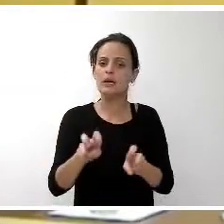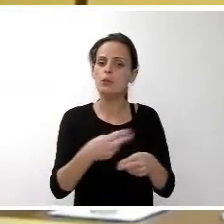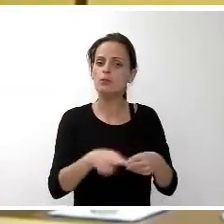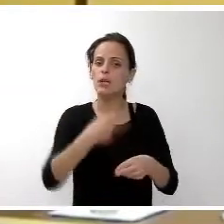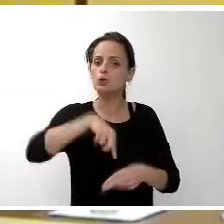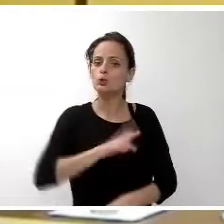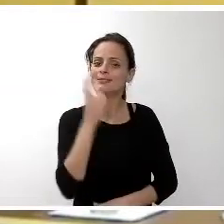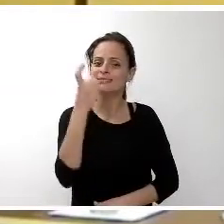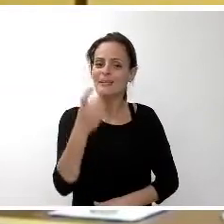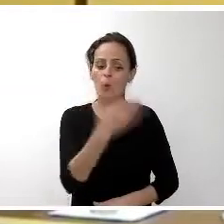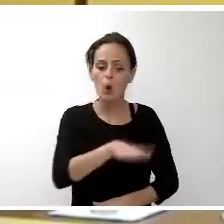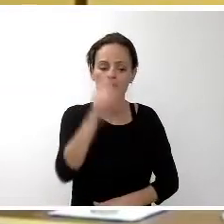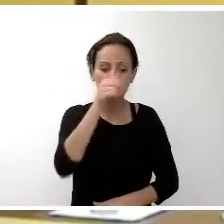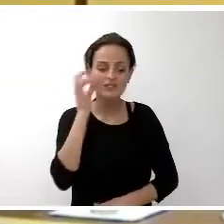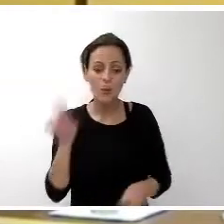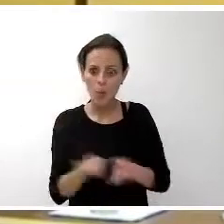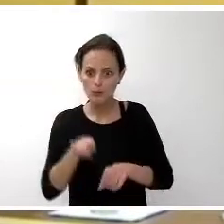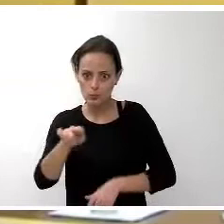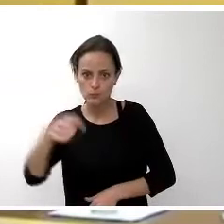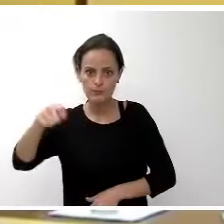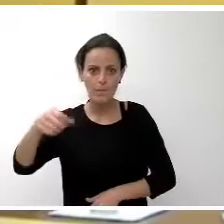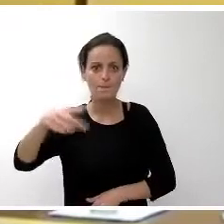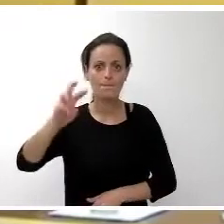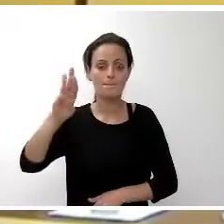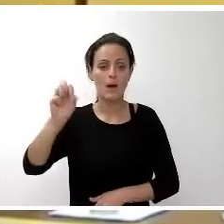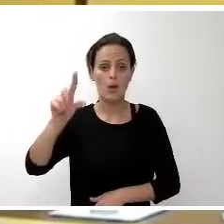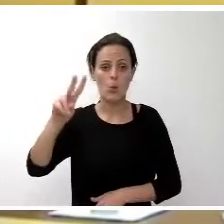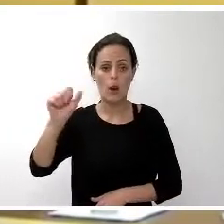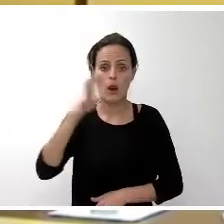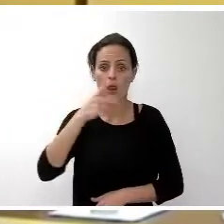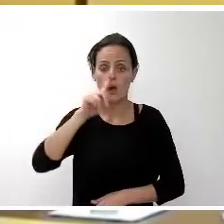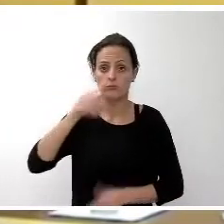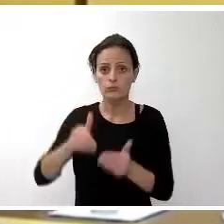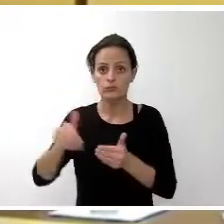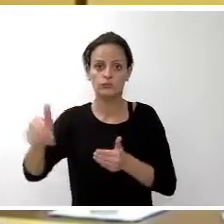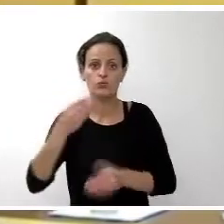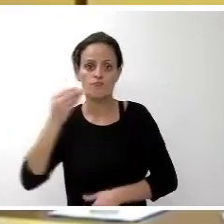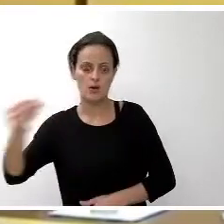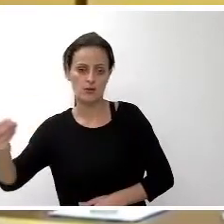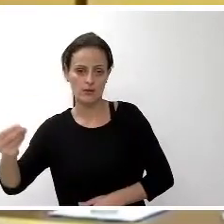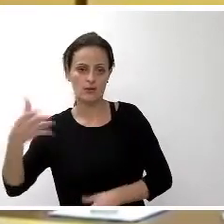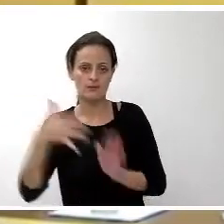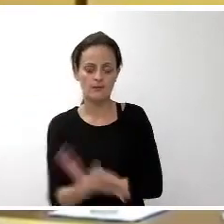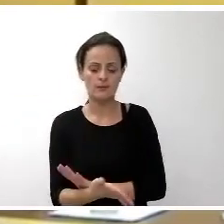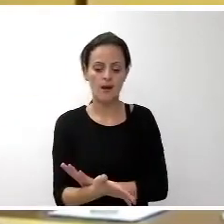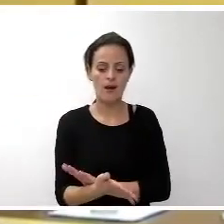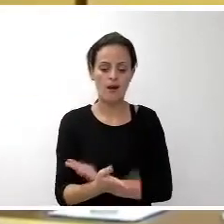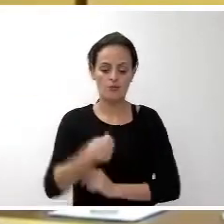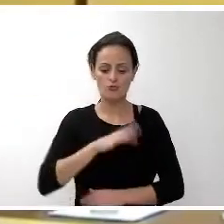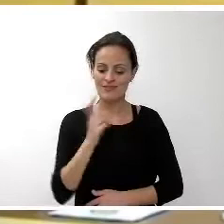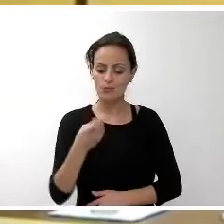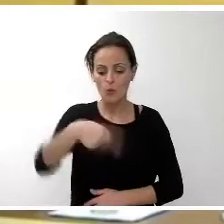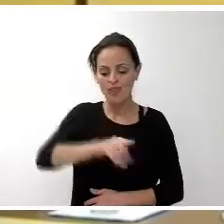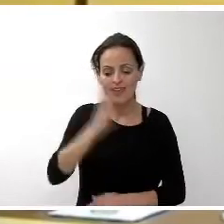niños y niñas como tú, Paula, se incorporen el día de mañana. En la que necesitamos que crean y por la que necesitamos que